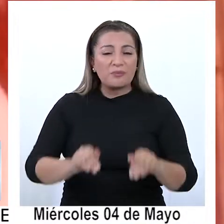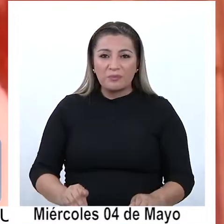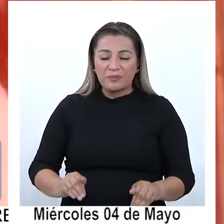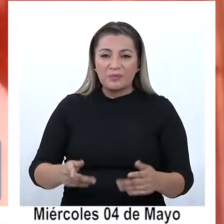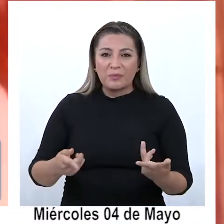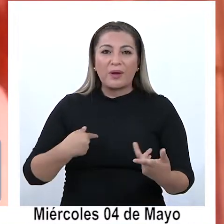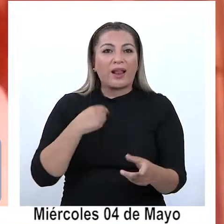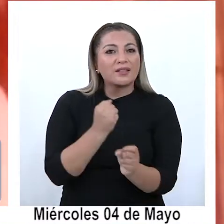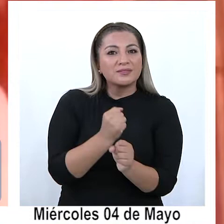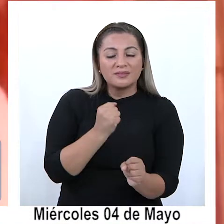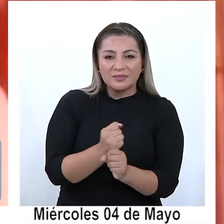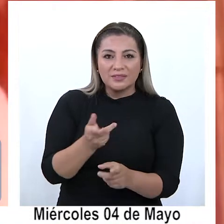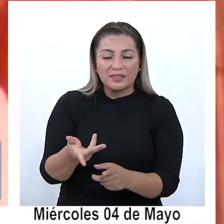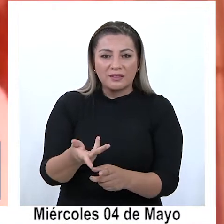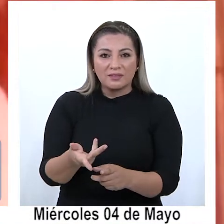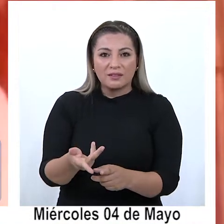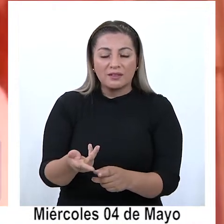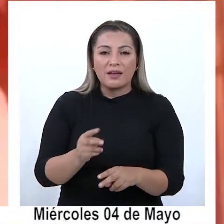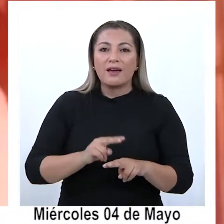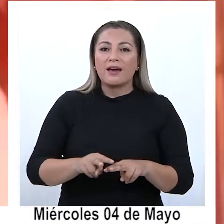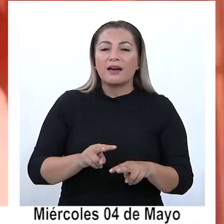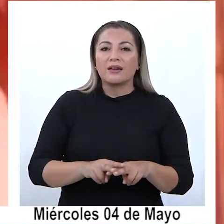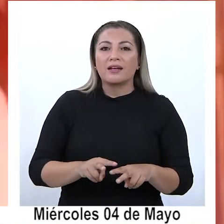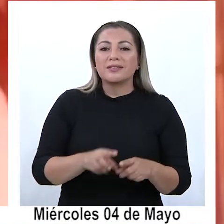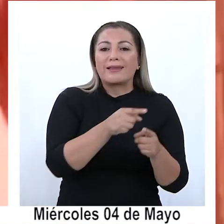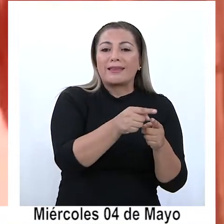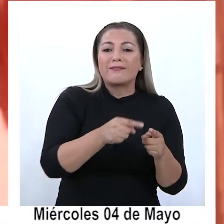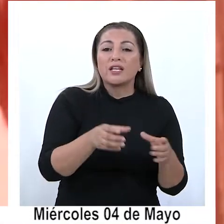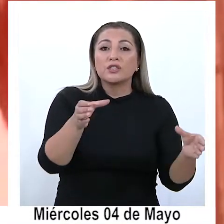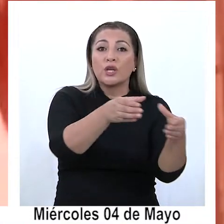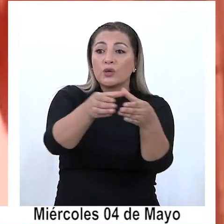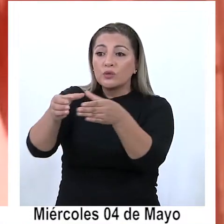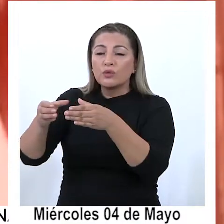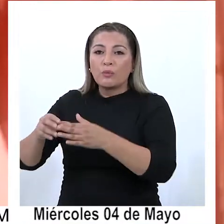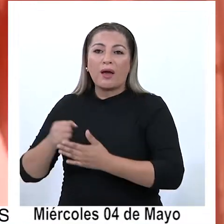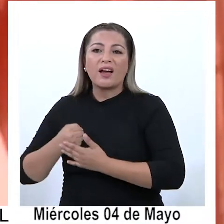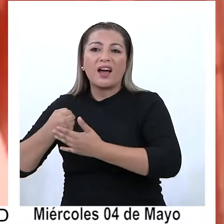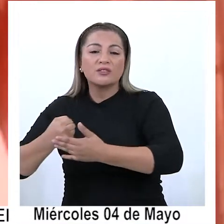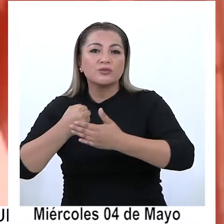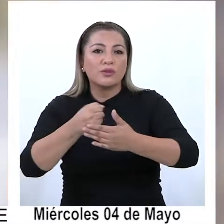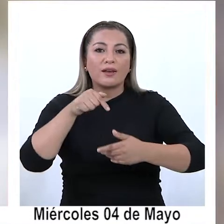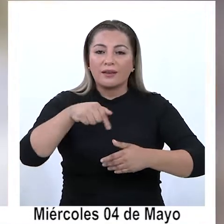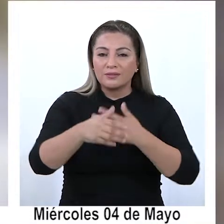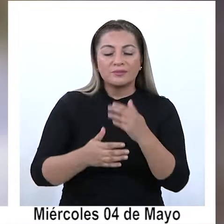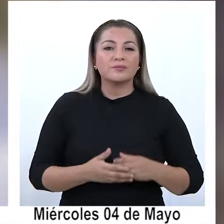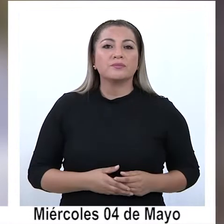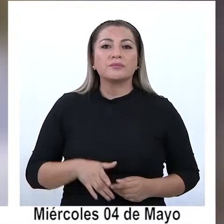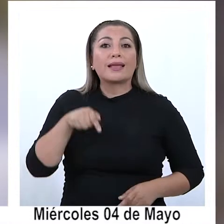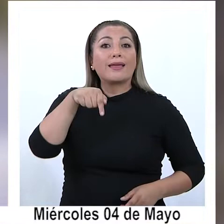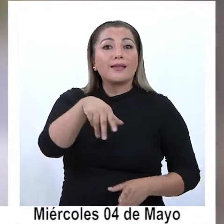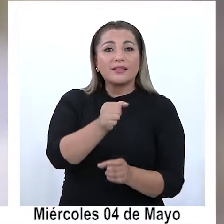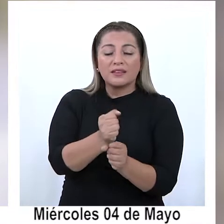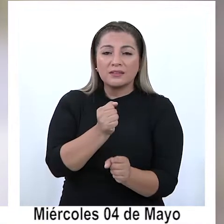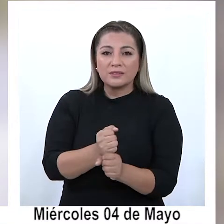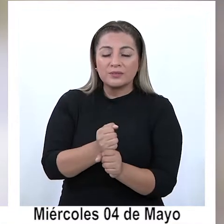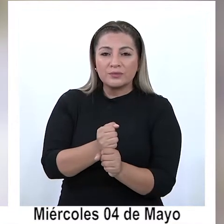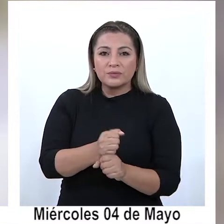ciertas líneas de trabajo, incluso un trabajo intersectorial para poder llevar adelante esto. Este trabajo